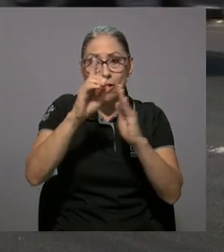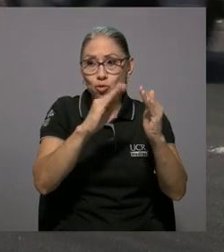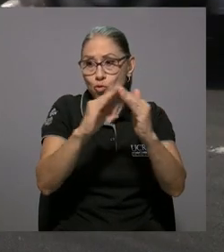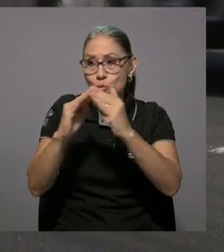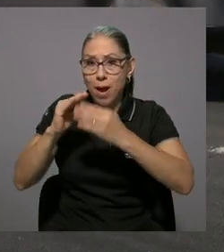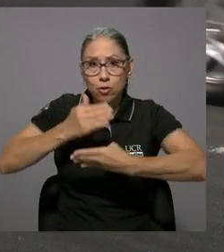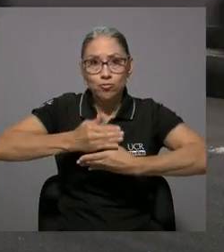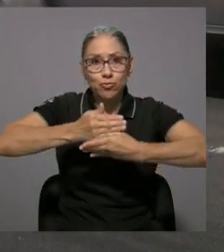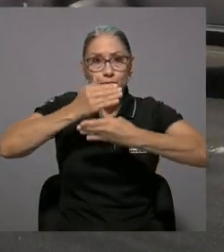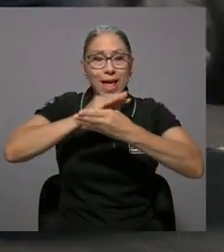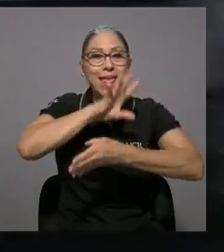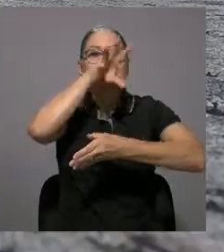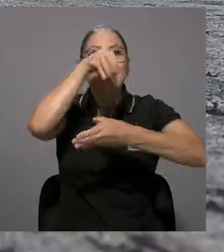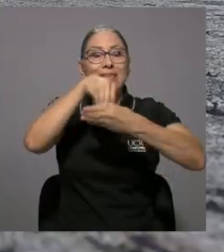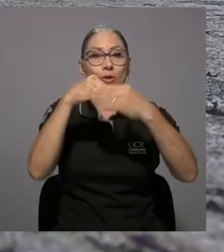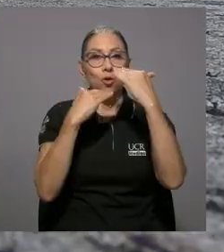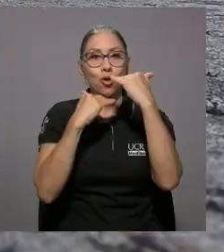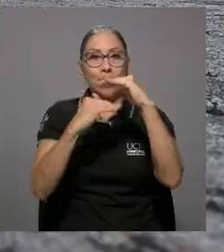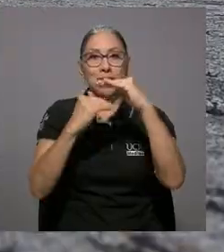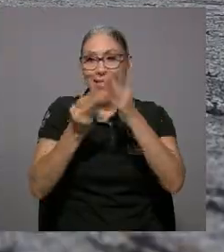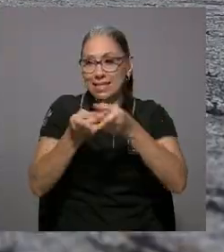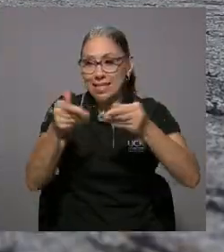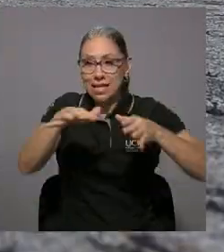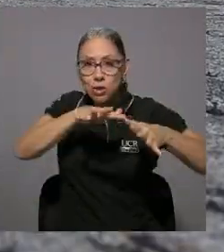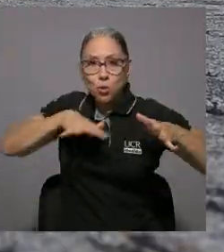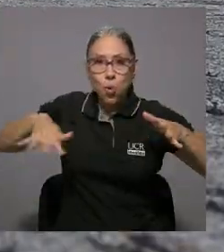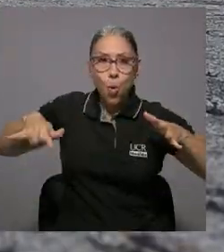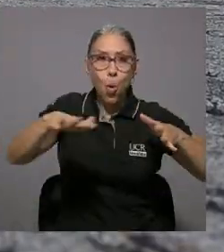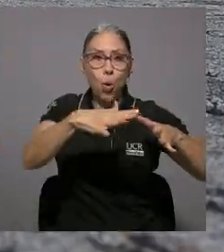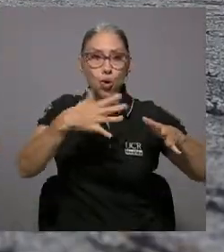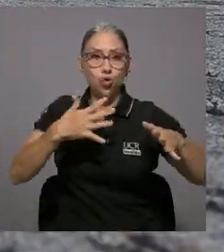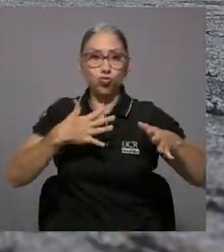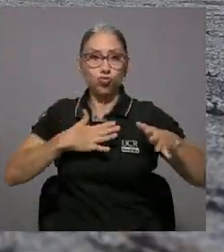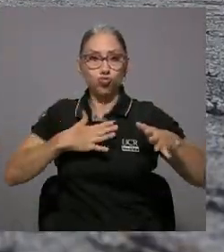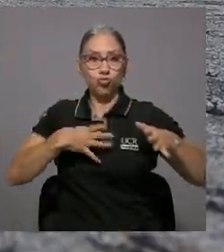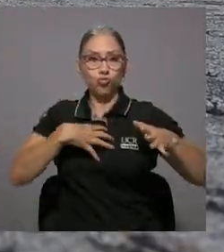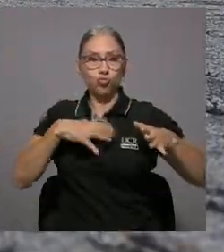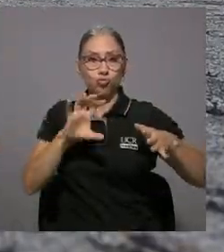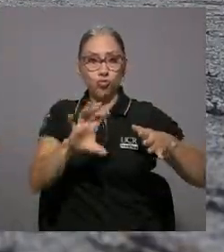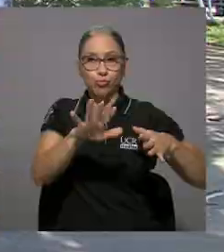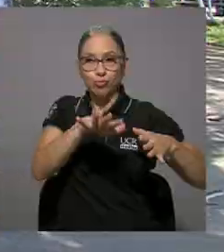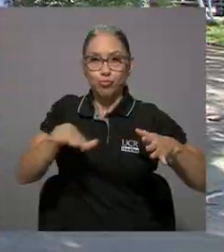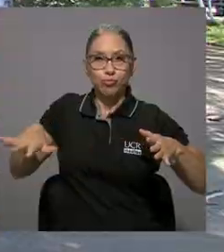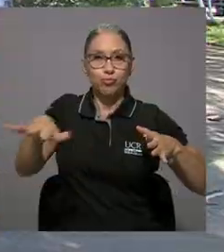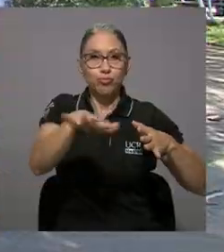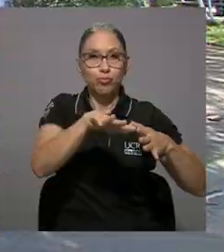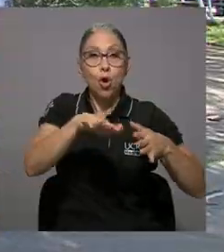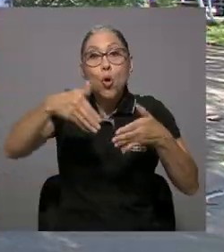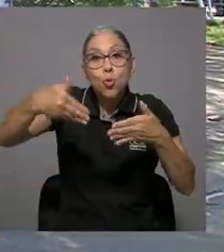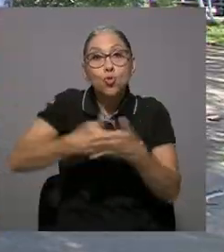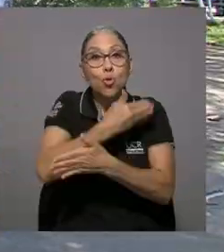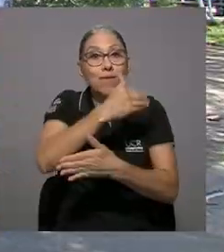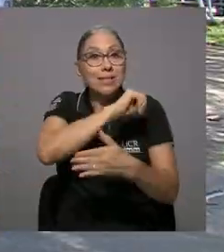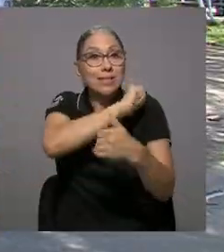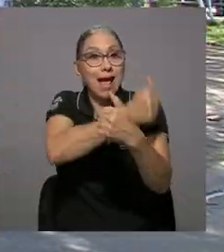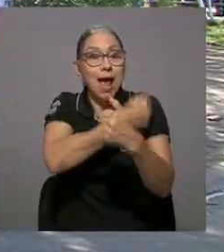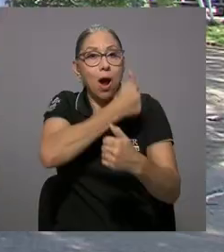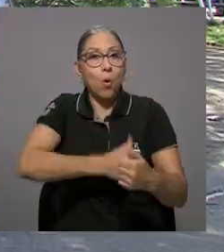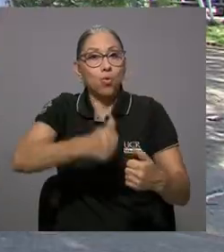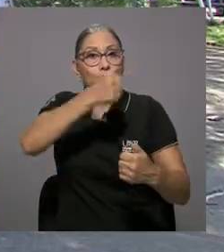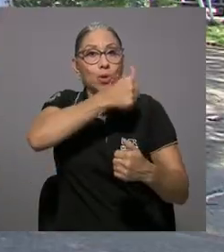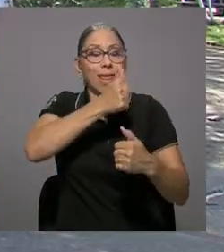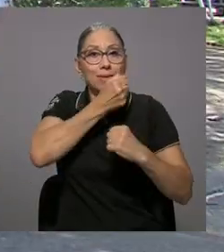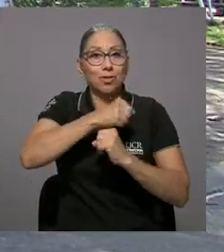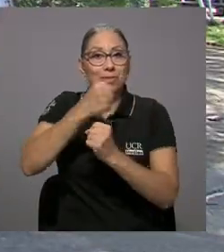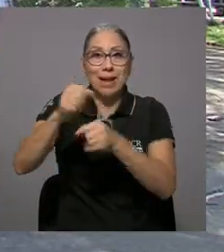el desarrollo urbano dentro de los límites de su territorio jurisdiccional. Al asumir las nuevas autoridades